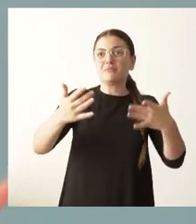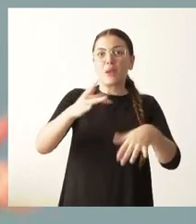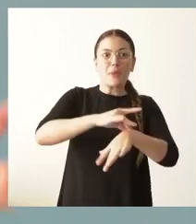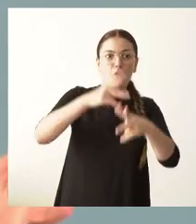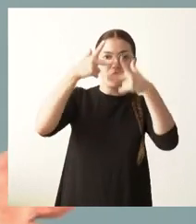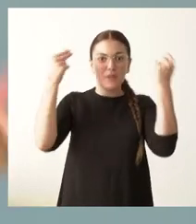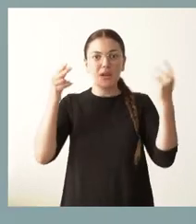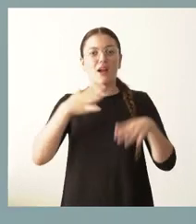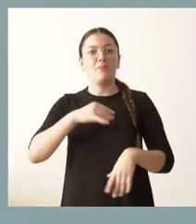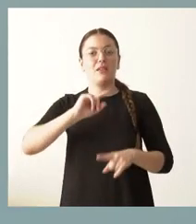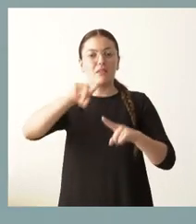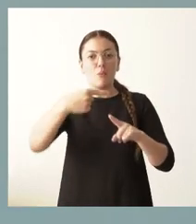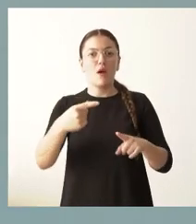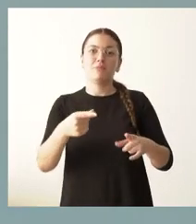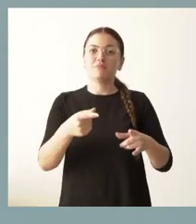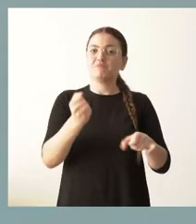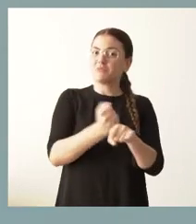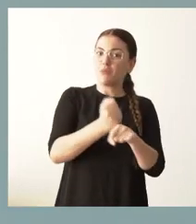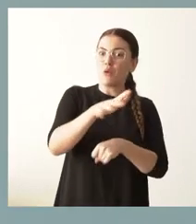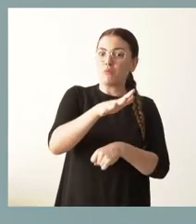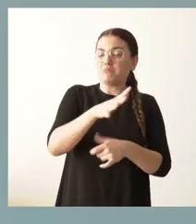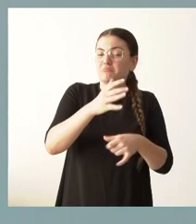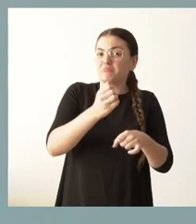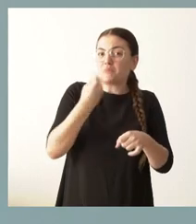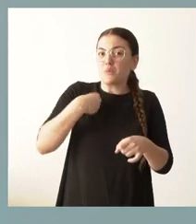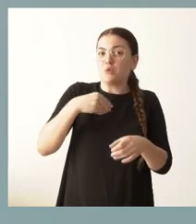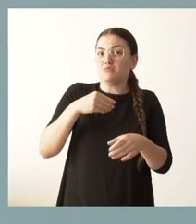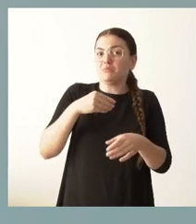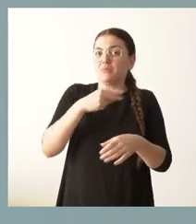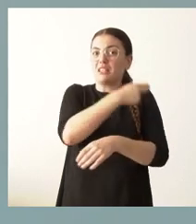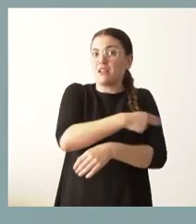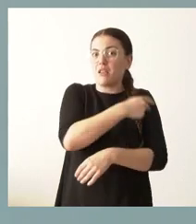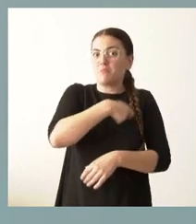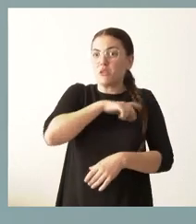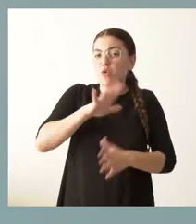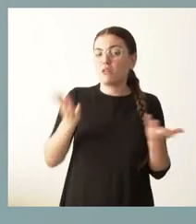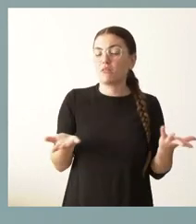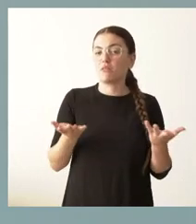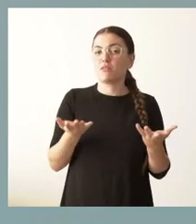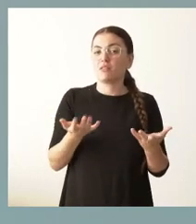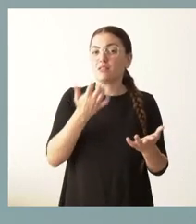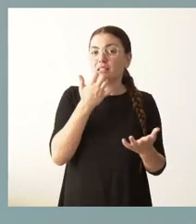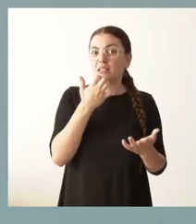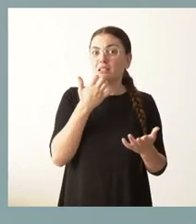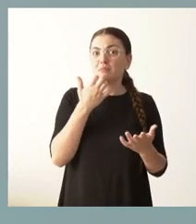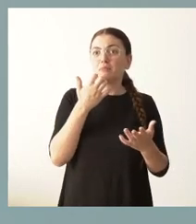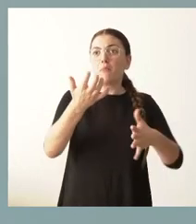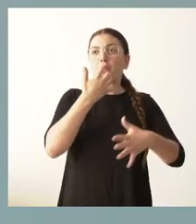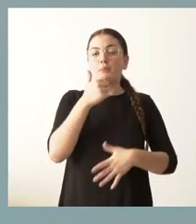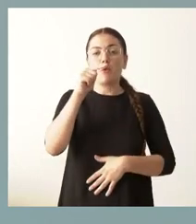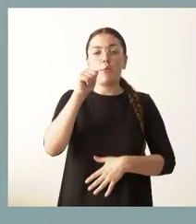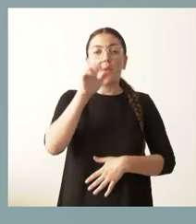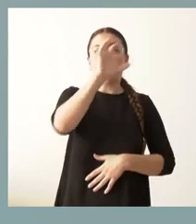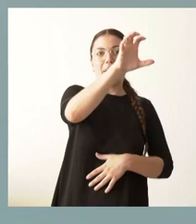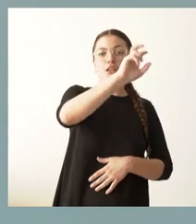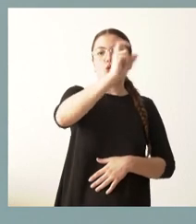ejercer en el contexto de la sanidad española esa función que tiene acreditada en otro país. Y en